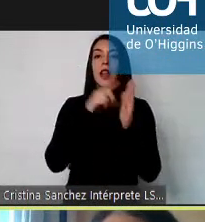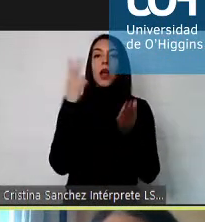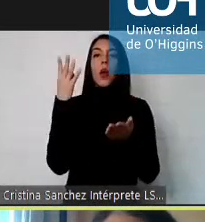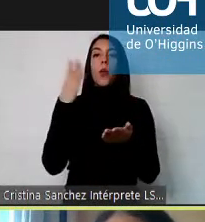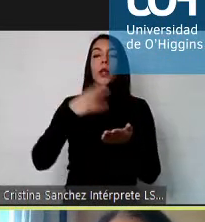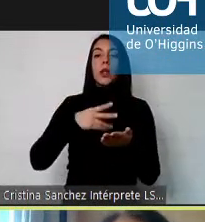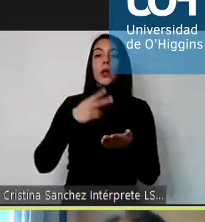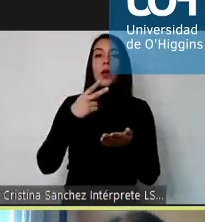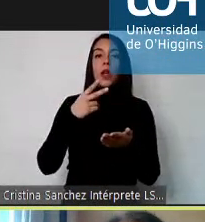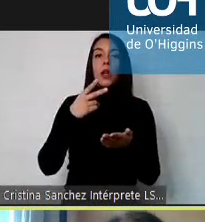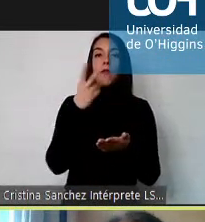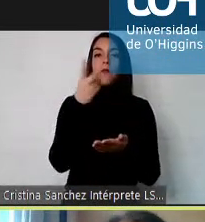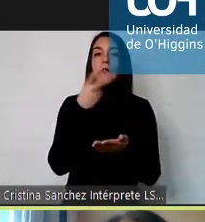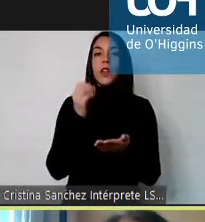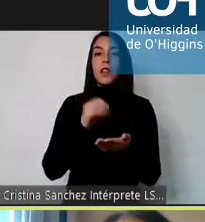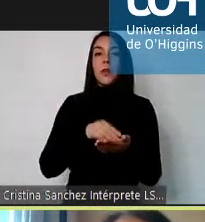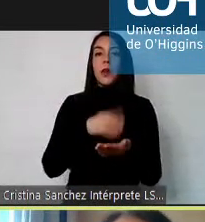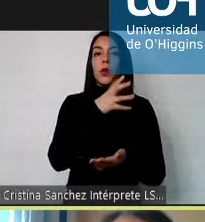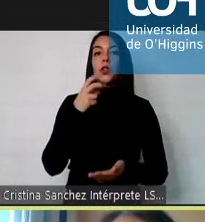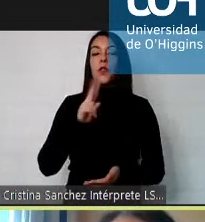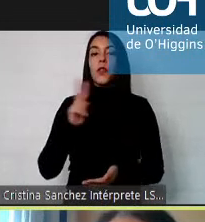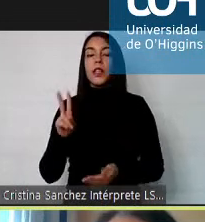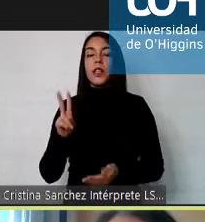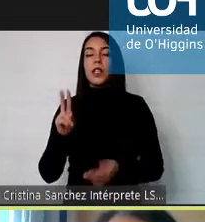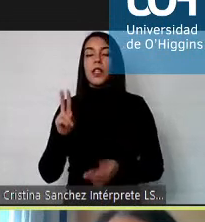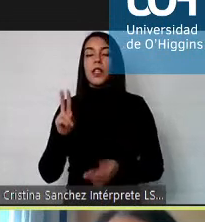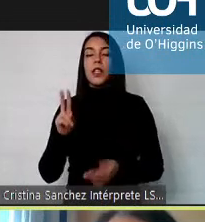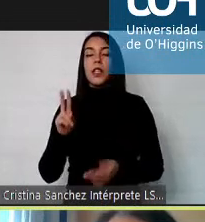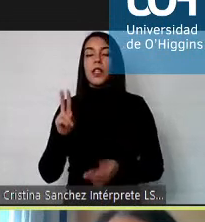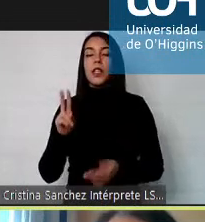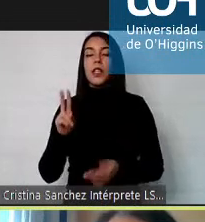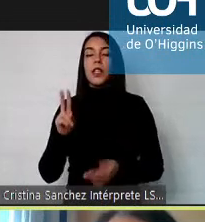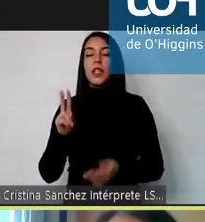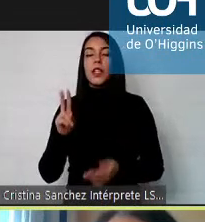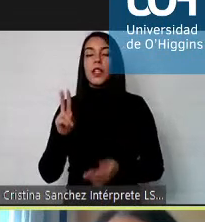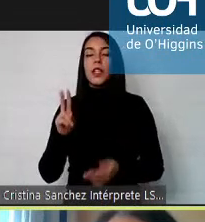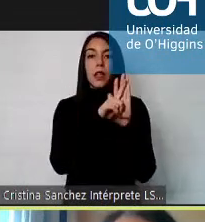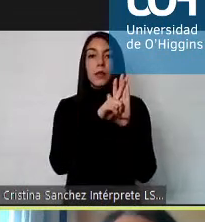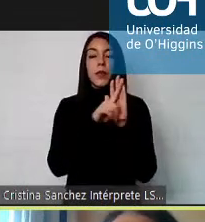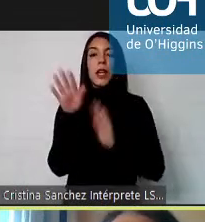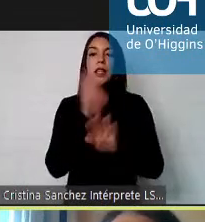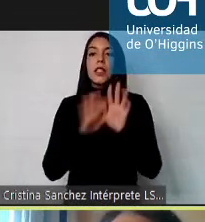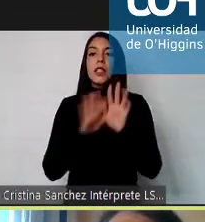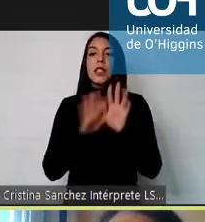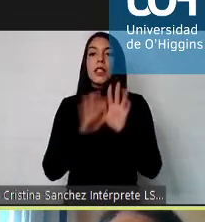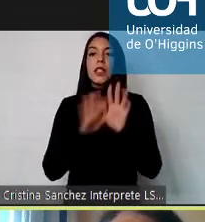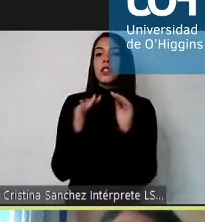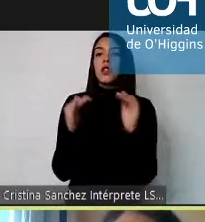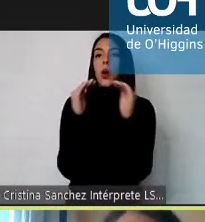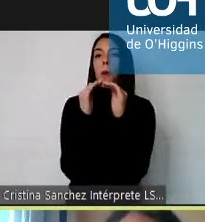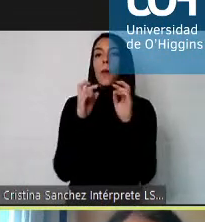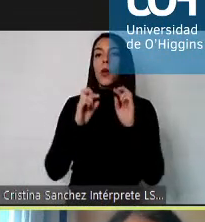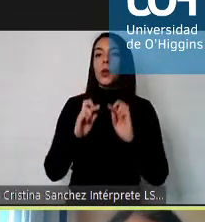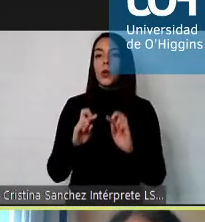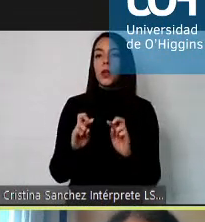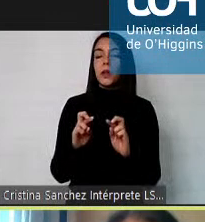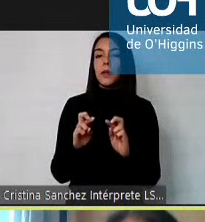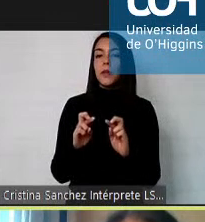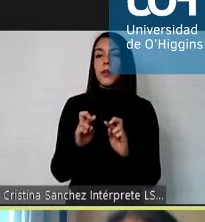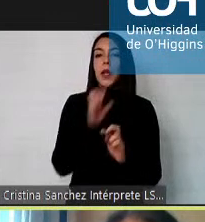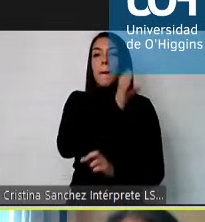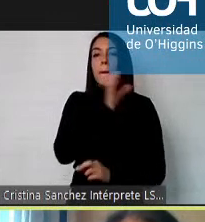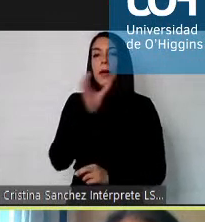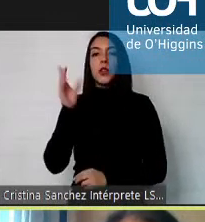artículo lo dice con mucha claridad, el objetivo de la ley es asegurar el derecho a la igualdad de oportunidad de las